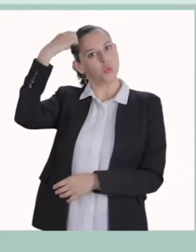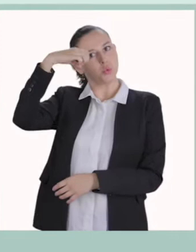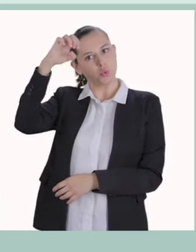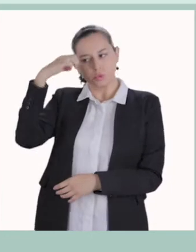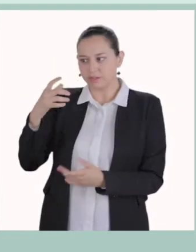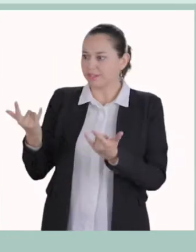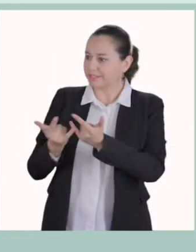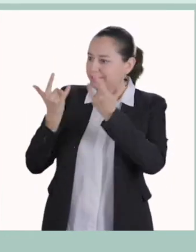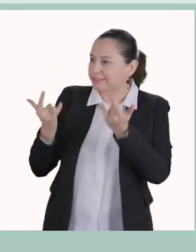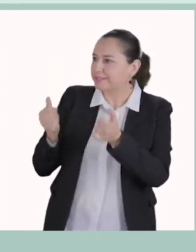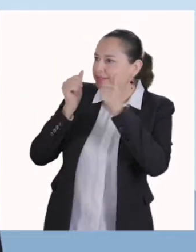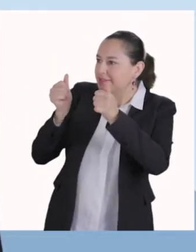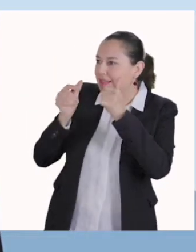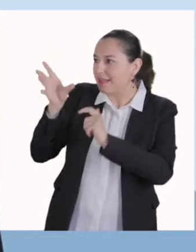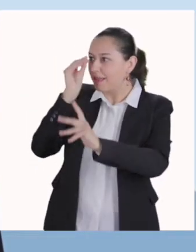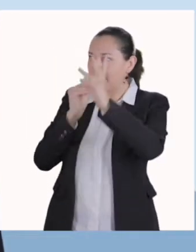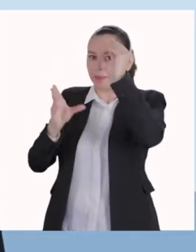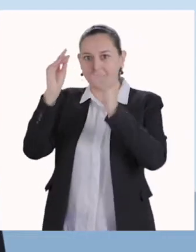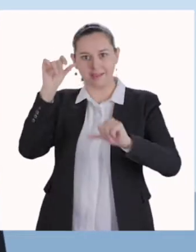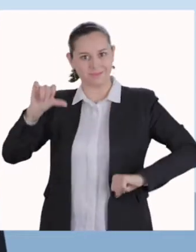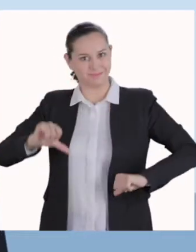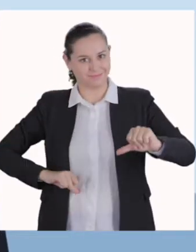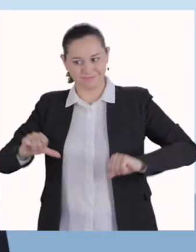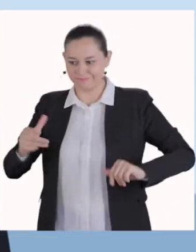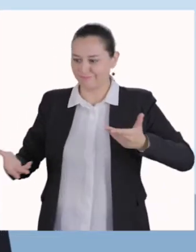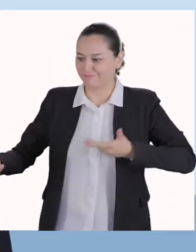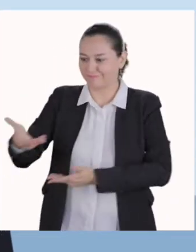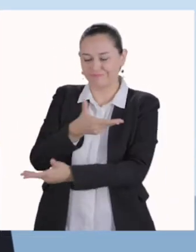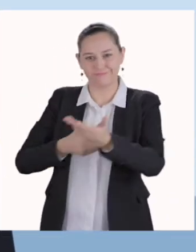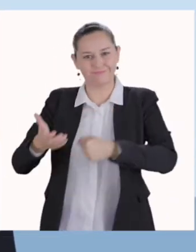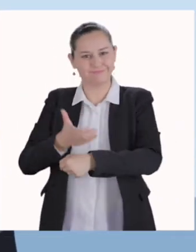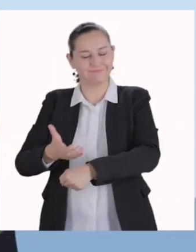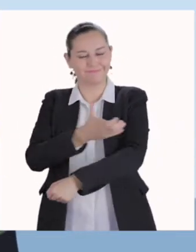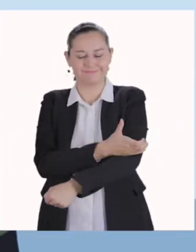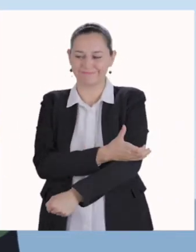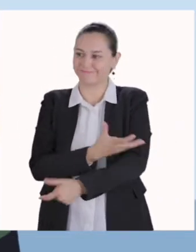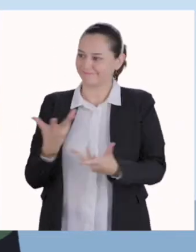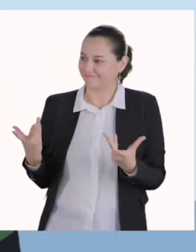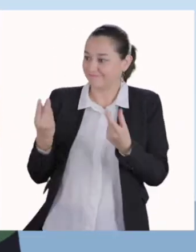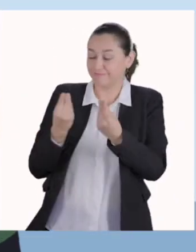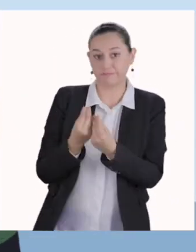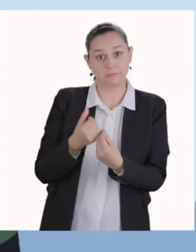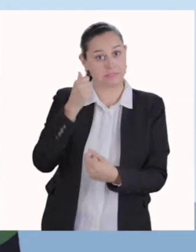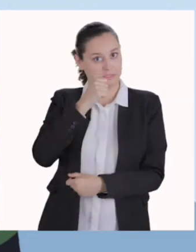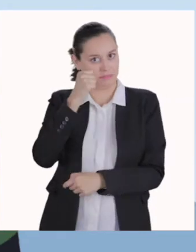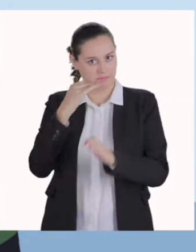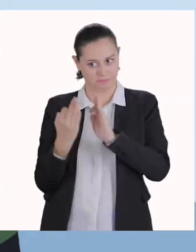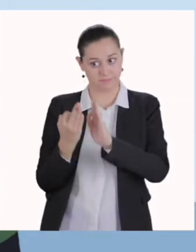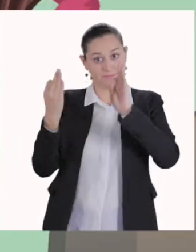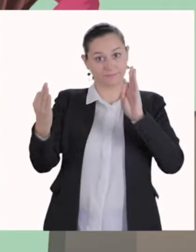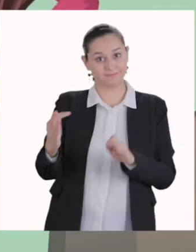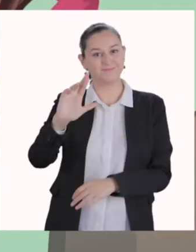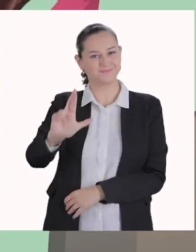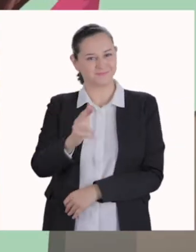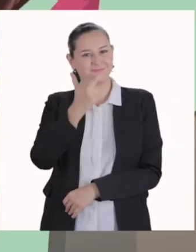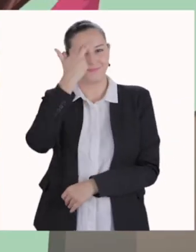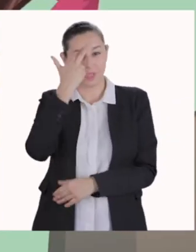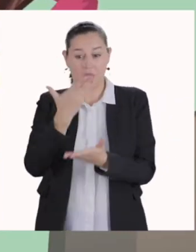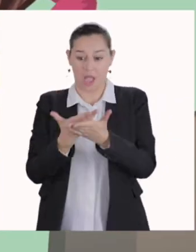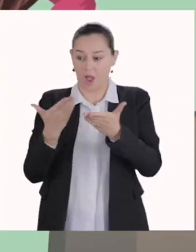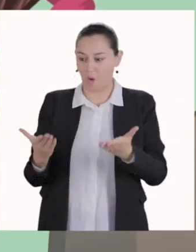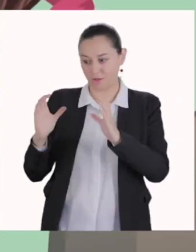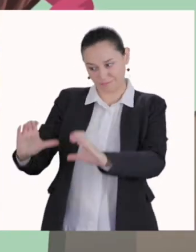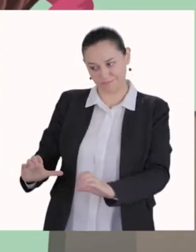Aprendamos de sus historias, compartamos actividades y disfrutemos de su compañía siempre con sana distancia. Recuerda,